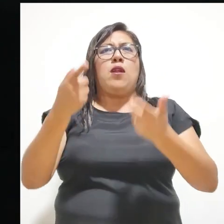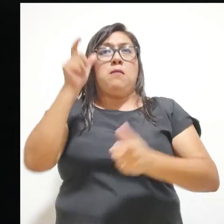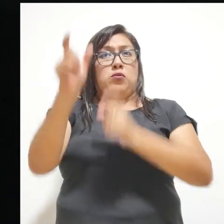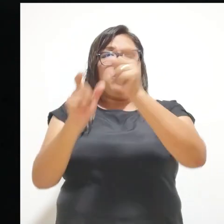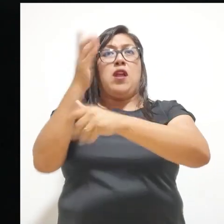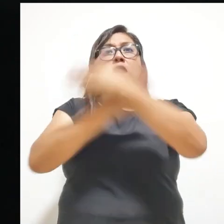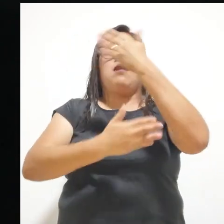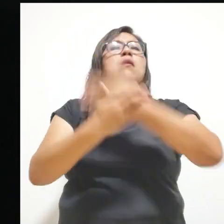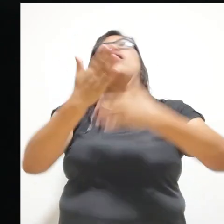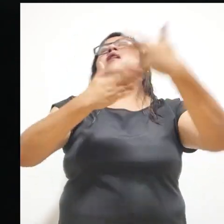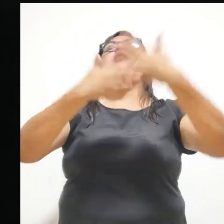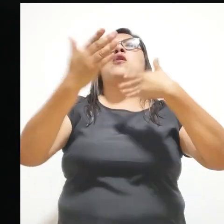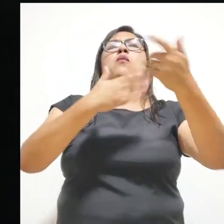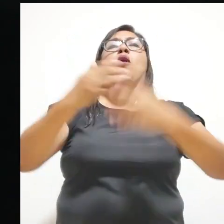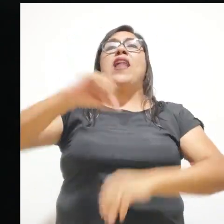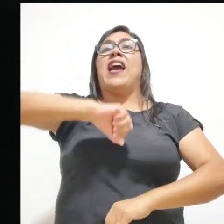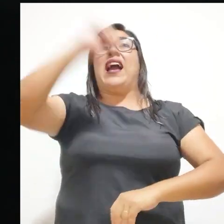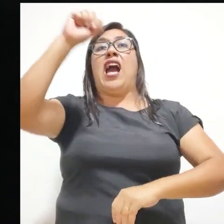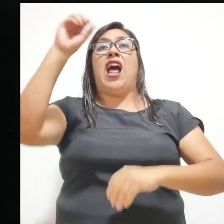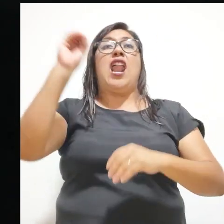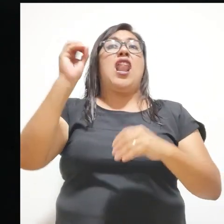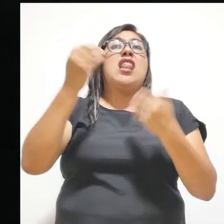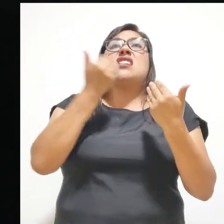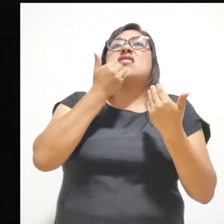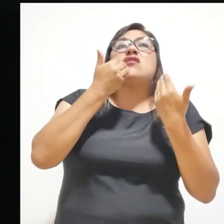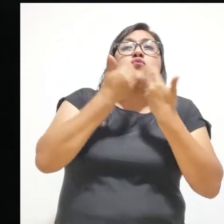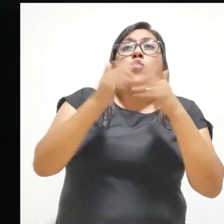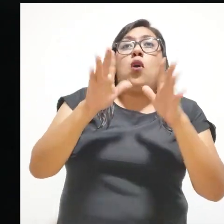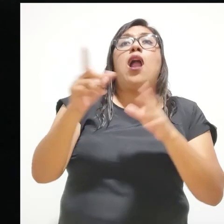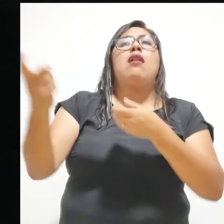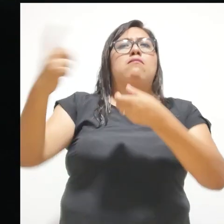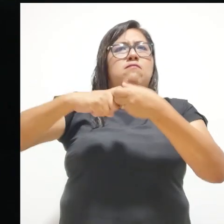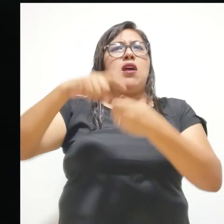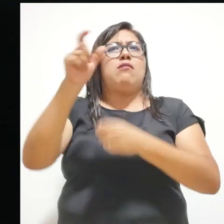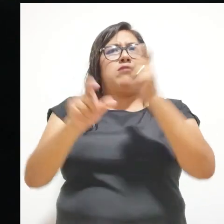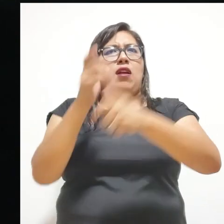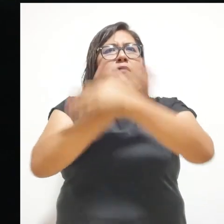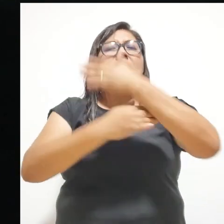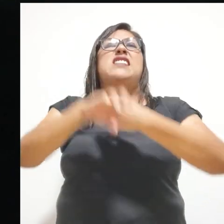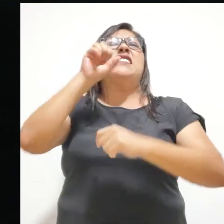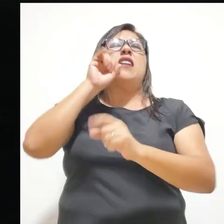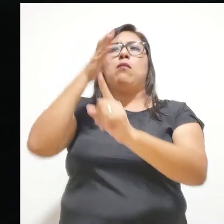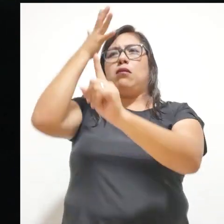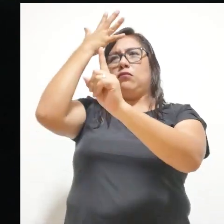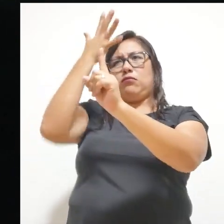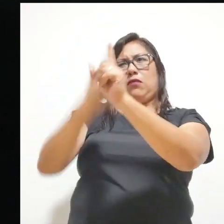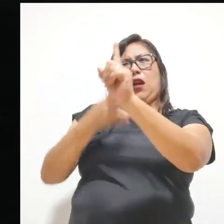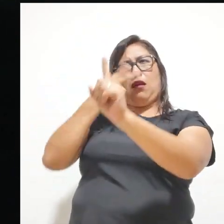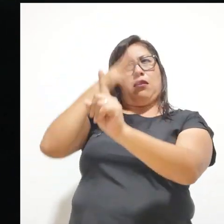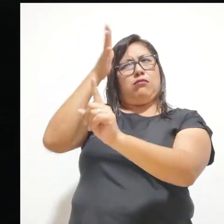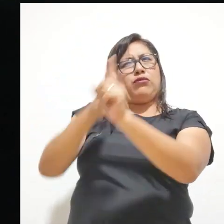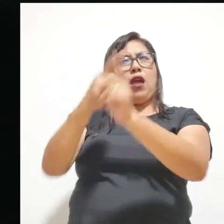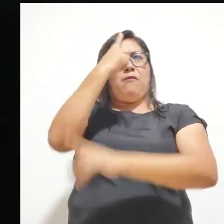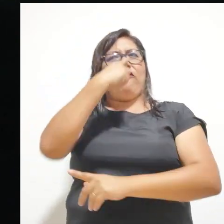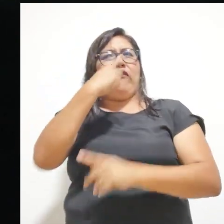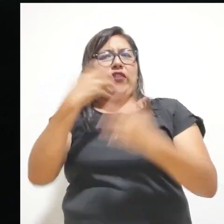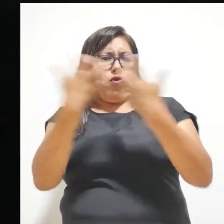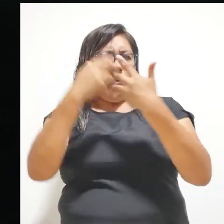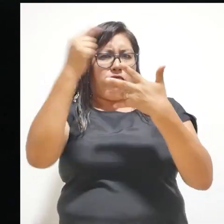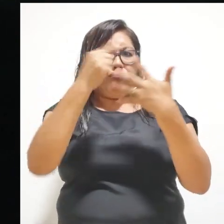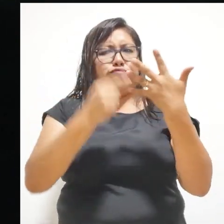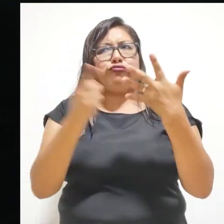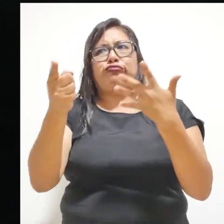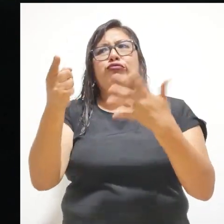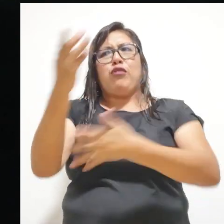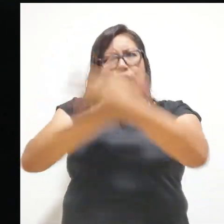discapacidad. Gane quien gane, gane quien gane va a ser personas con discapacidad y si esa persona con discapacidad no reúne los méritos, no cumple bien su trabajo, todo será